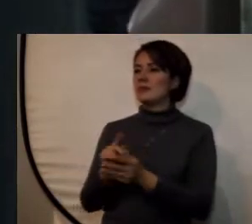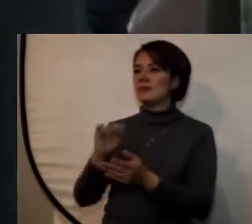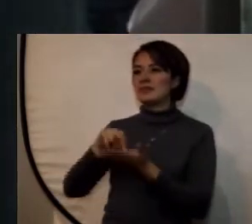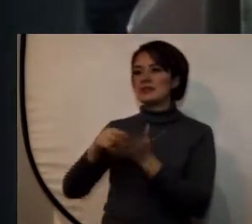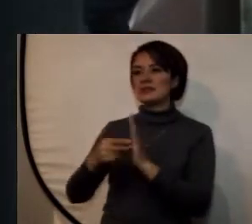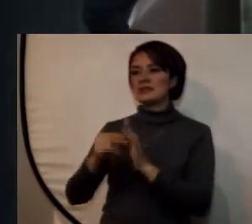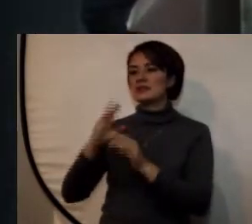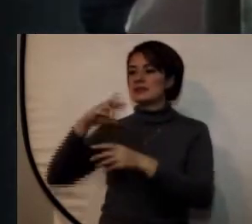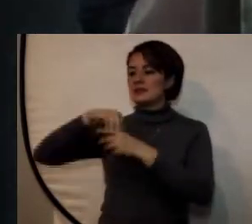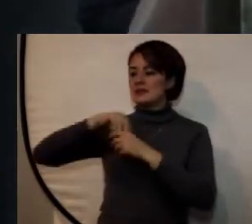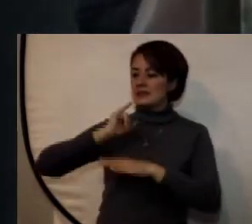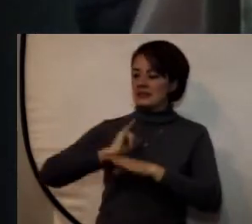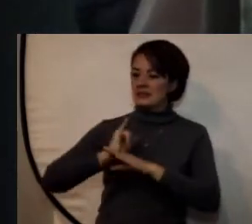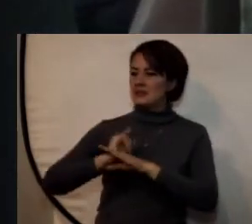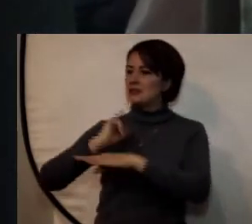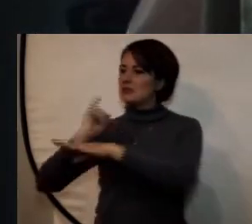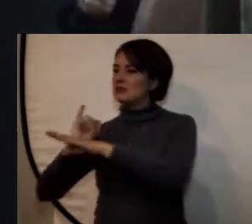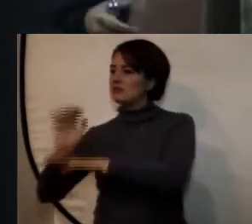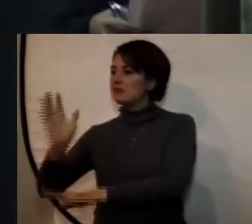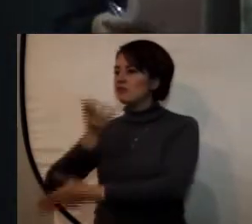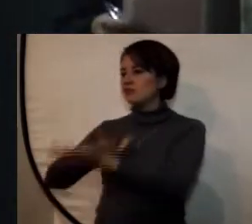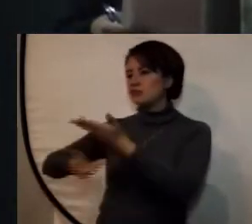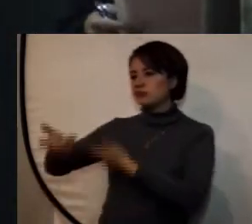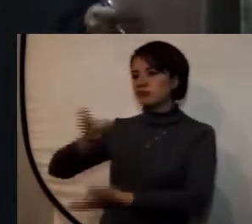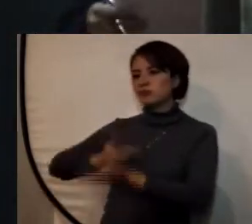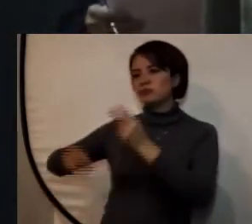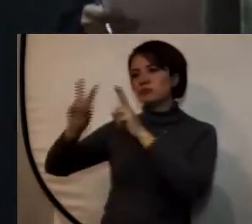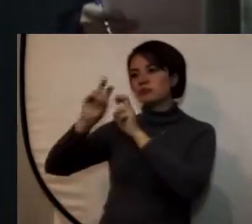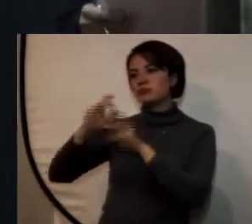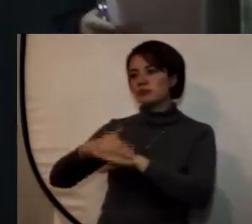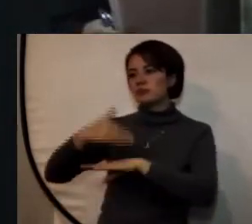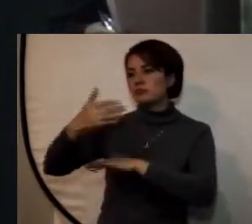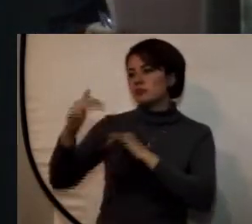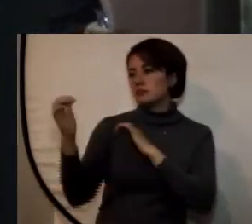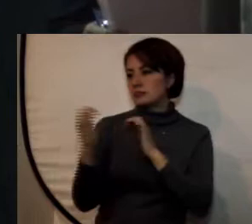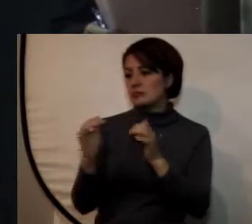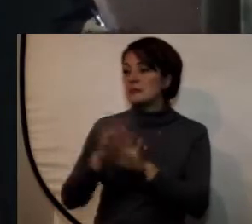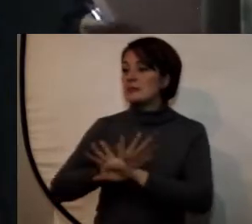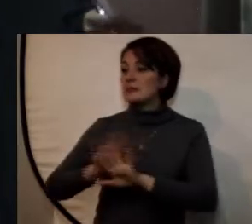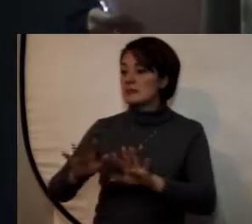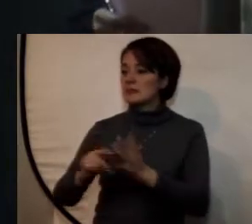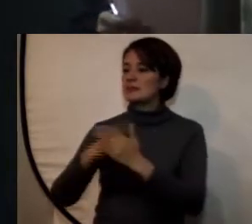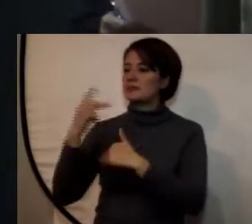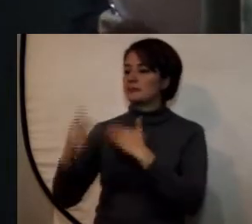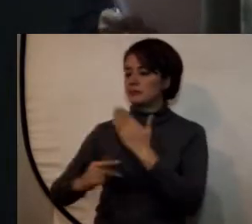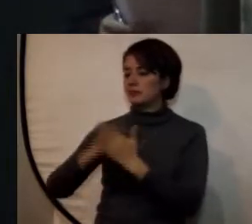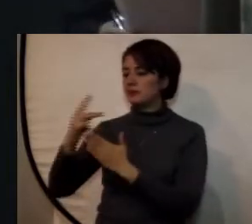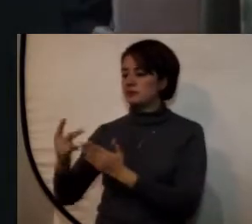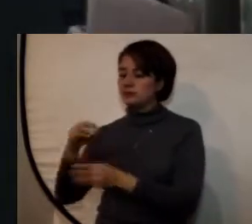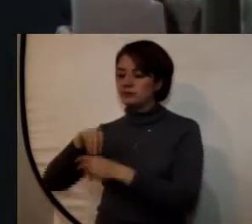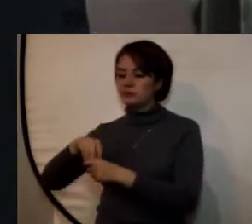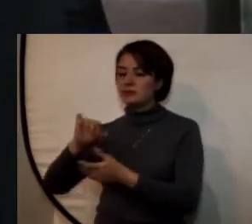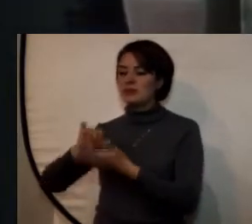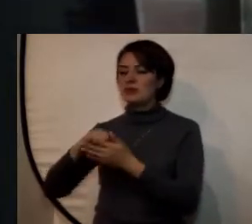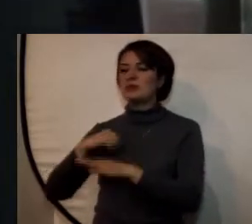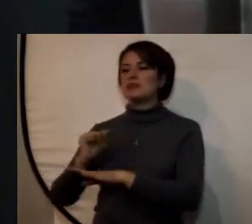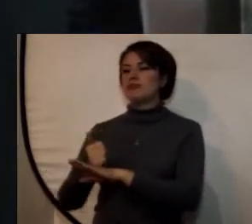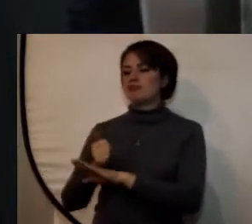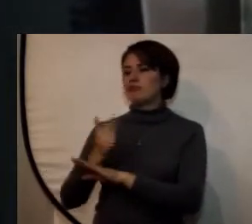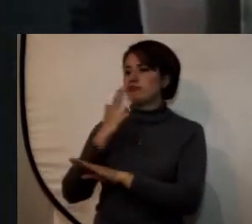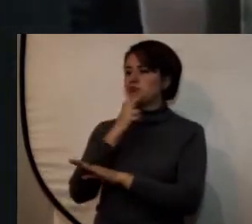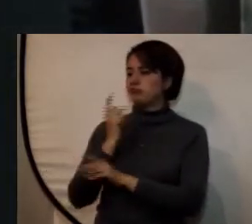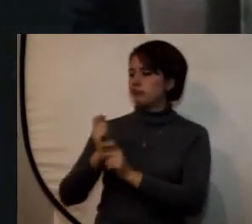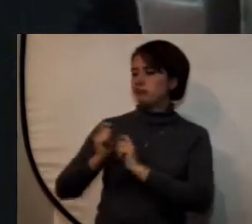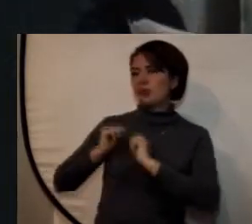institucional para el postconflicto cada uno de estos proyectos contempla una serie de tareas y una